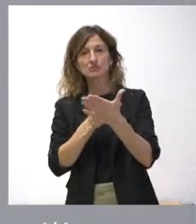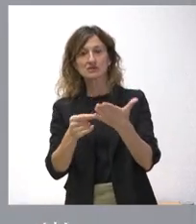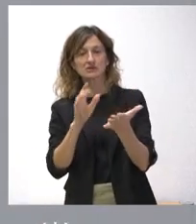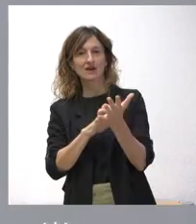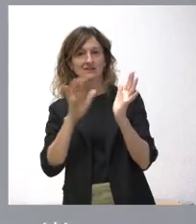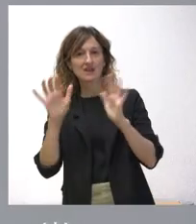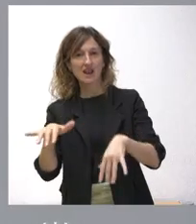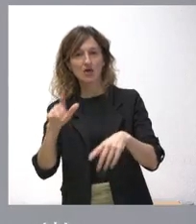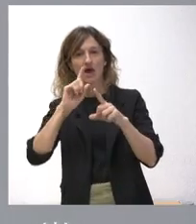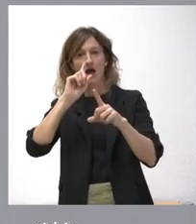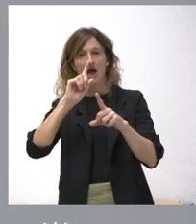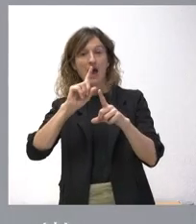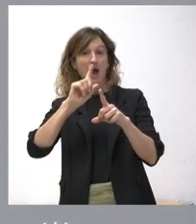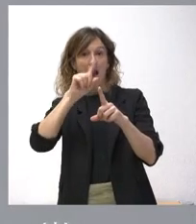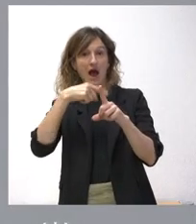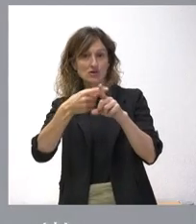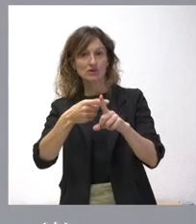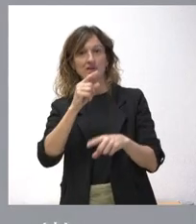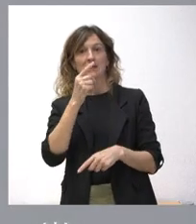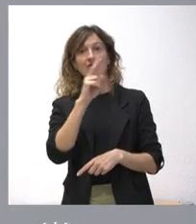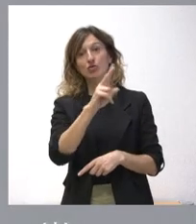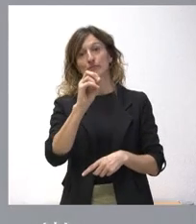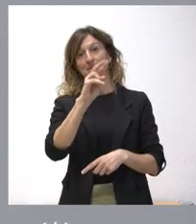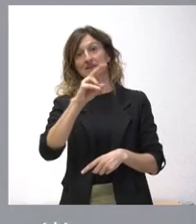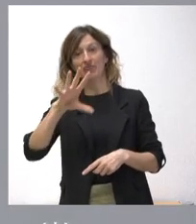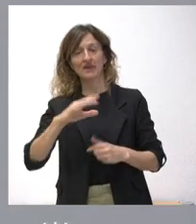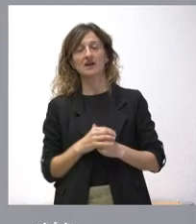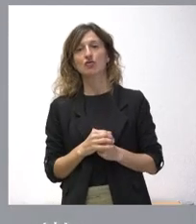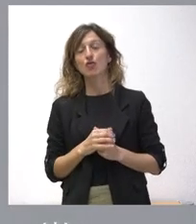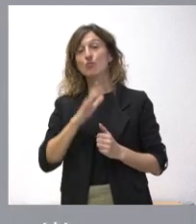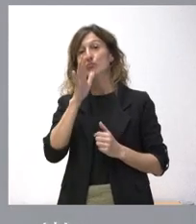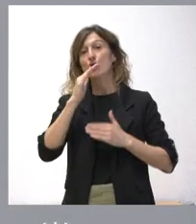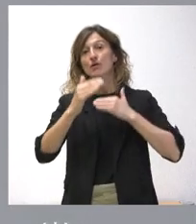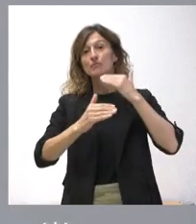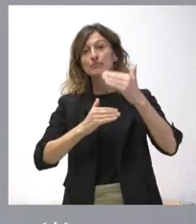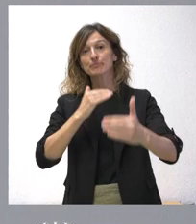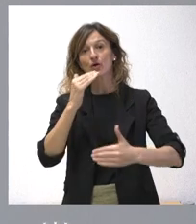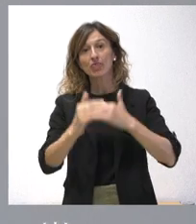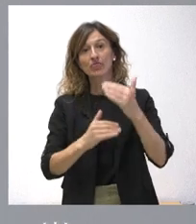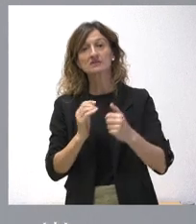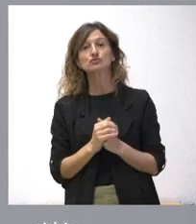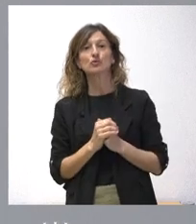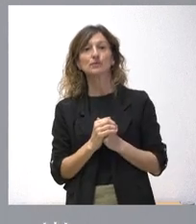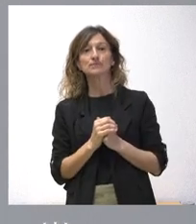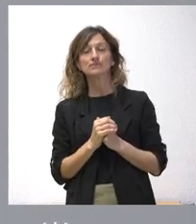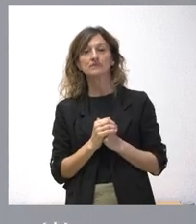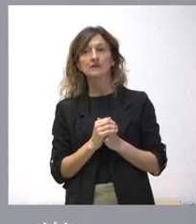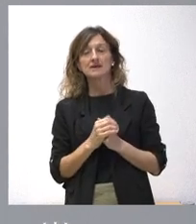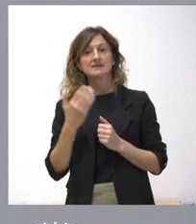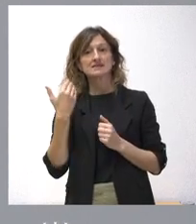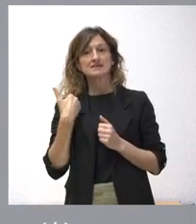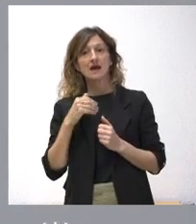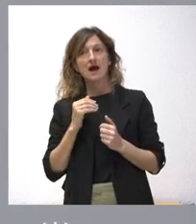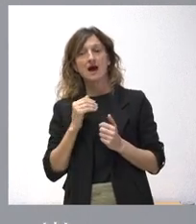para el año 2025. Como consecuencia de ese proceso, en su momento, remitimos ya al